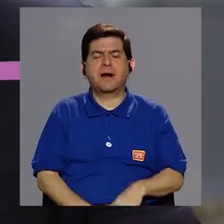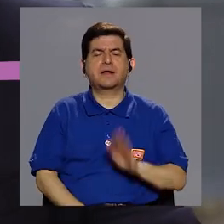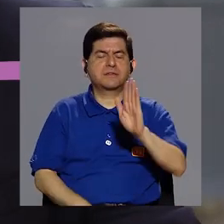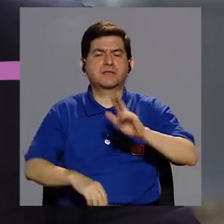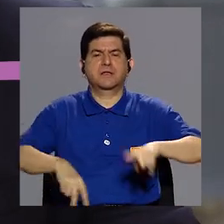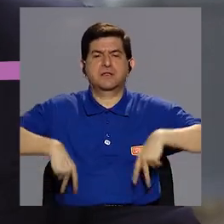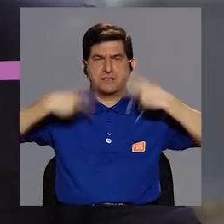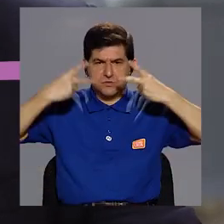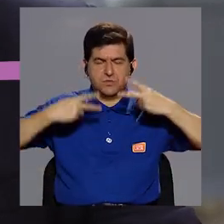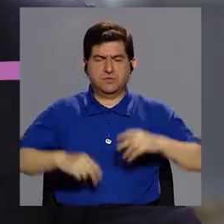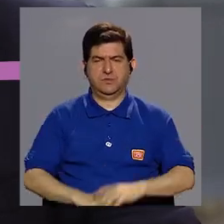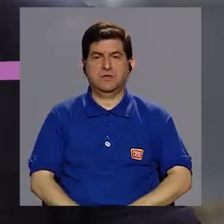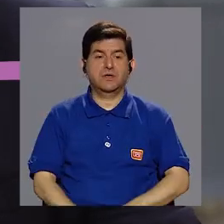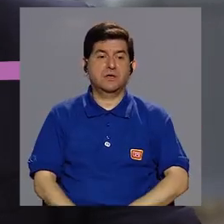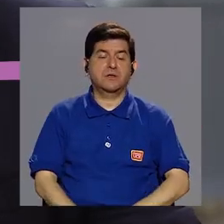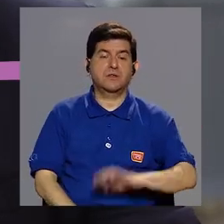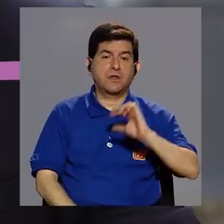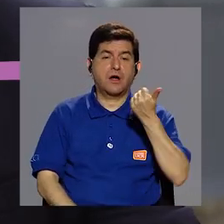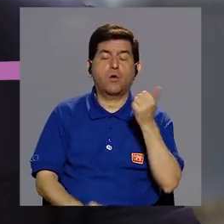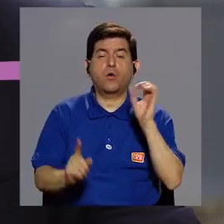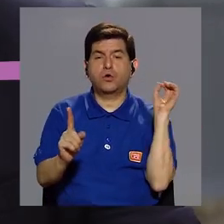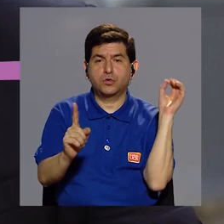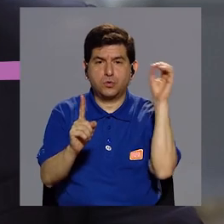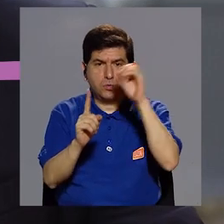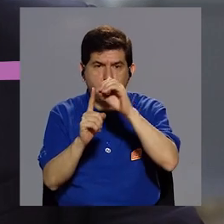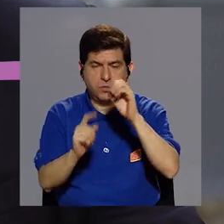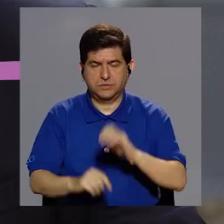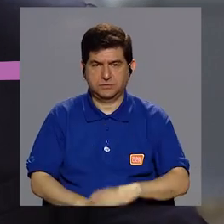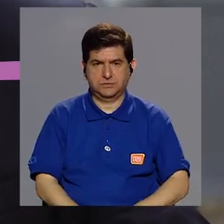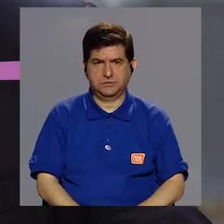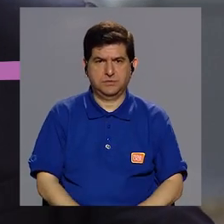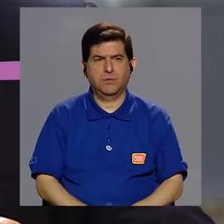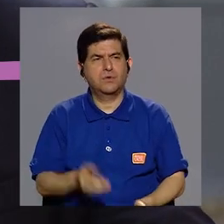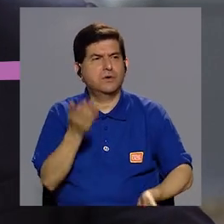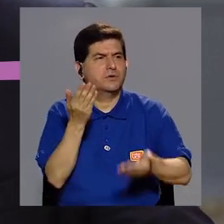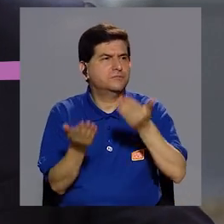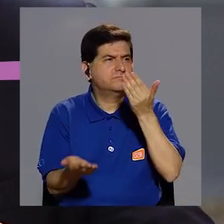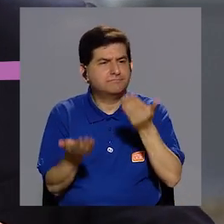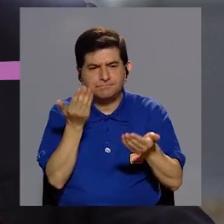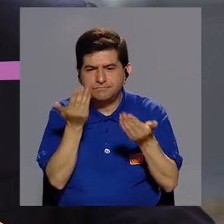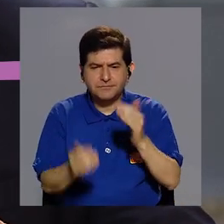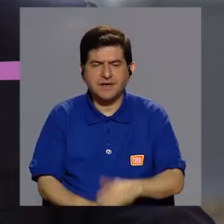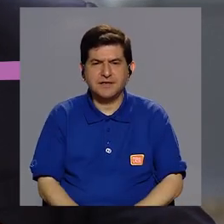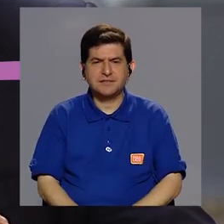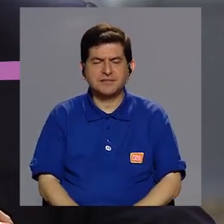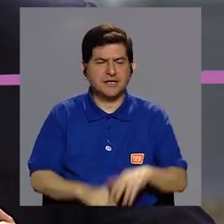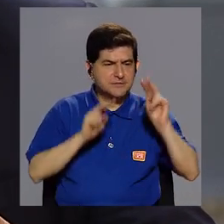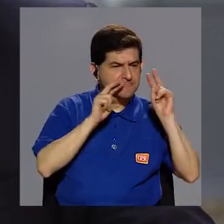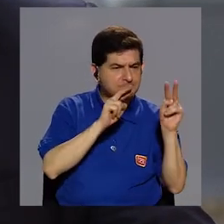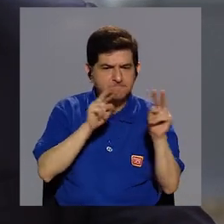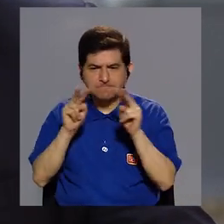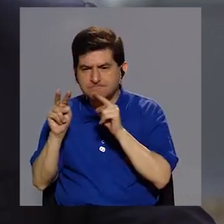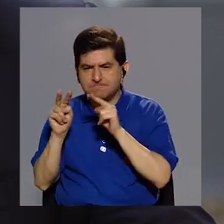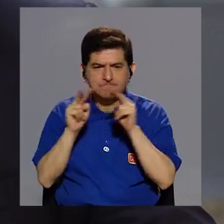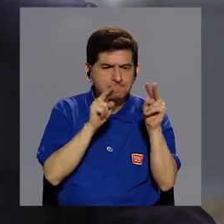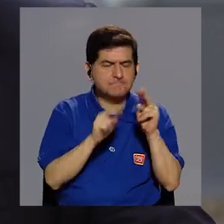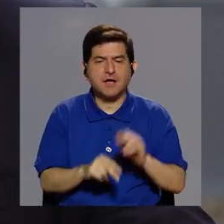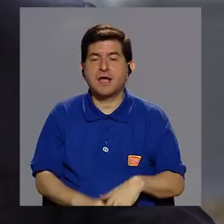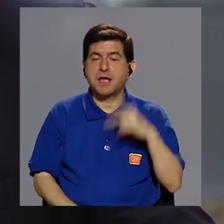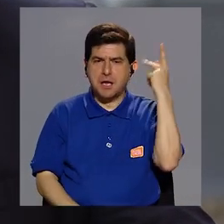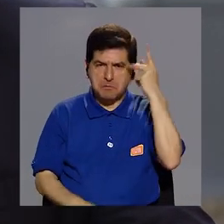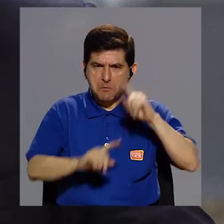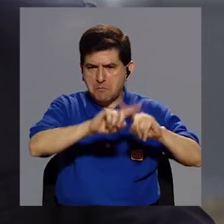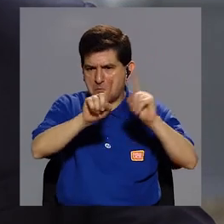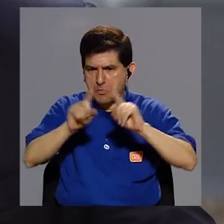rutinaria de su vida. Y otro objetivo que tiene que ver más con el seguimiento en el tipo de